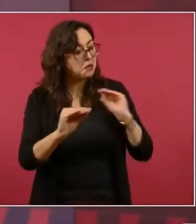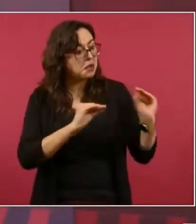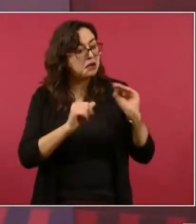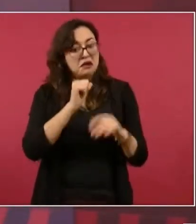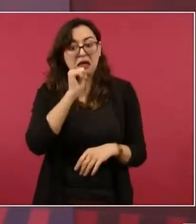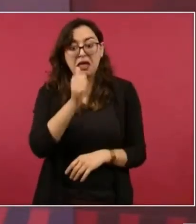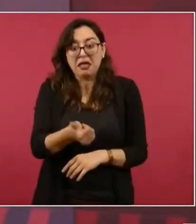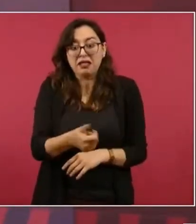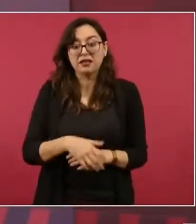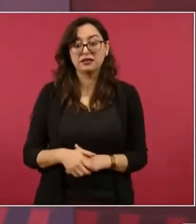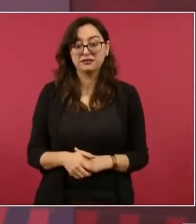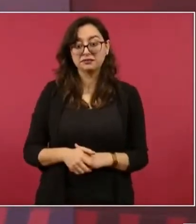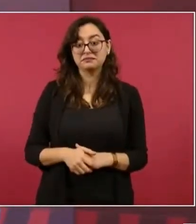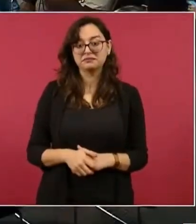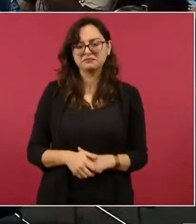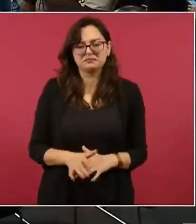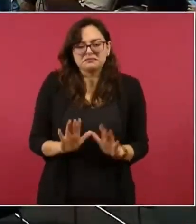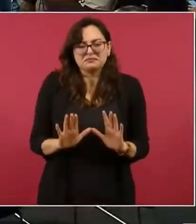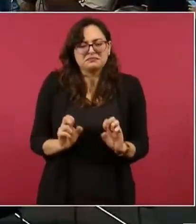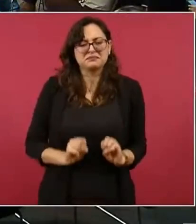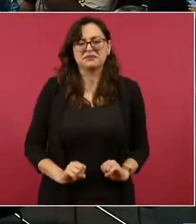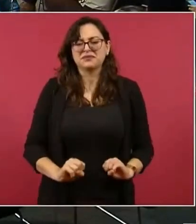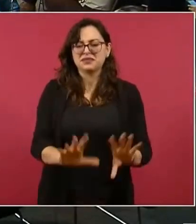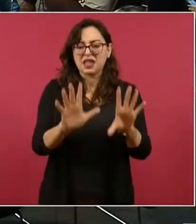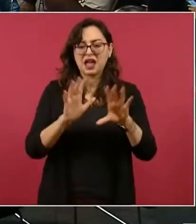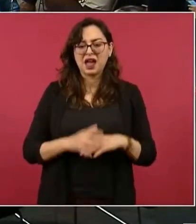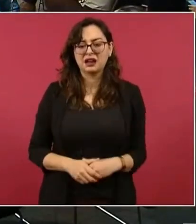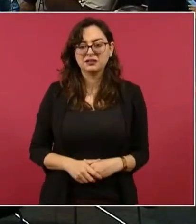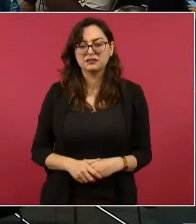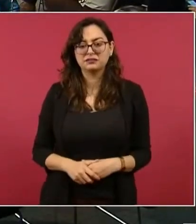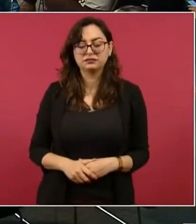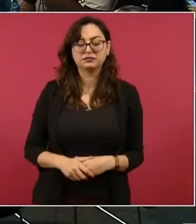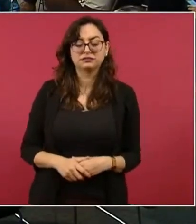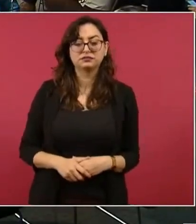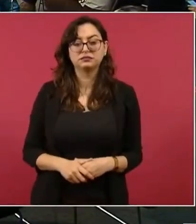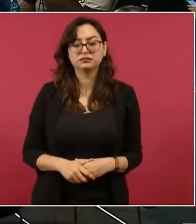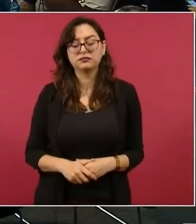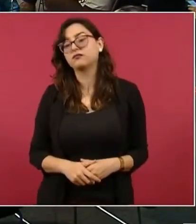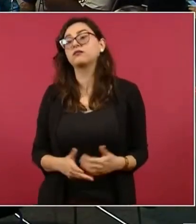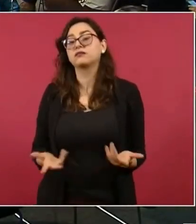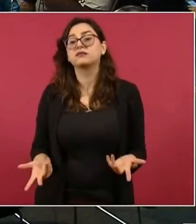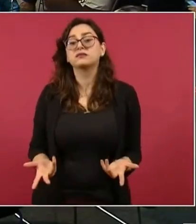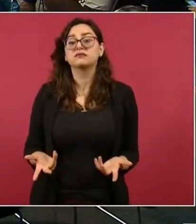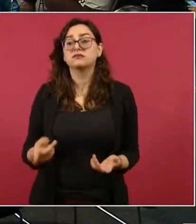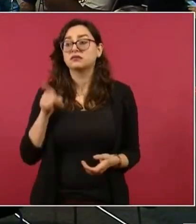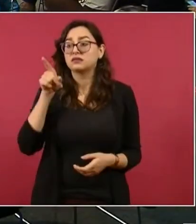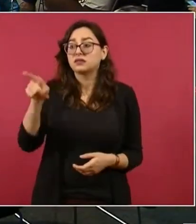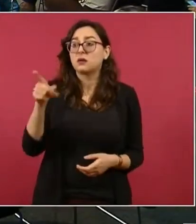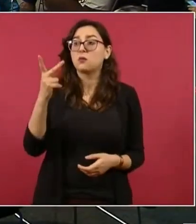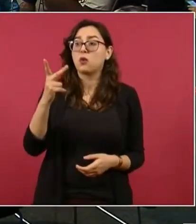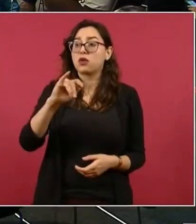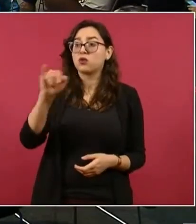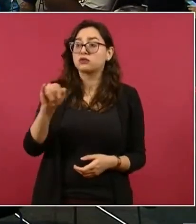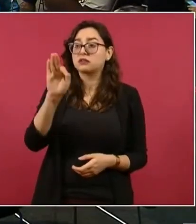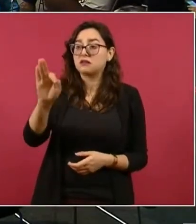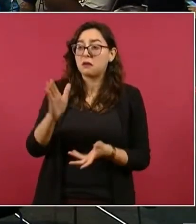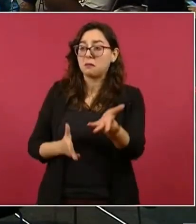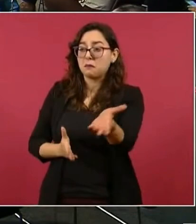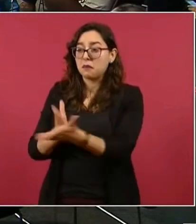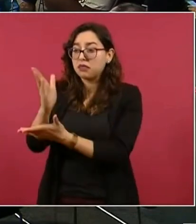claro que podrían cancelarse porque